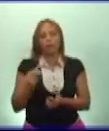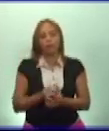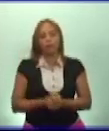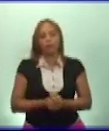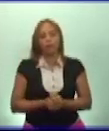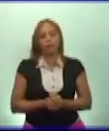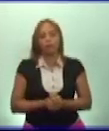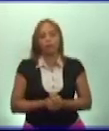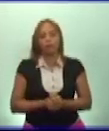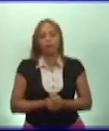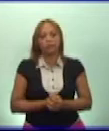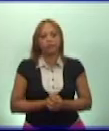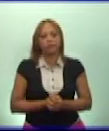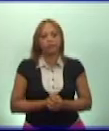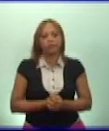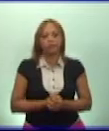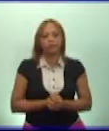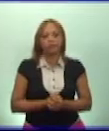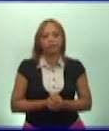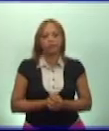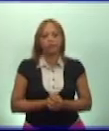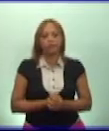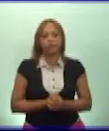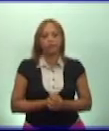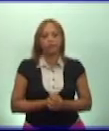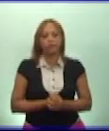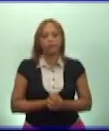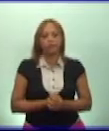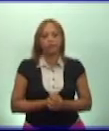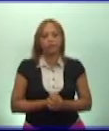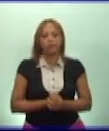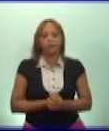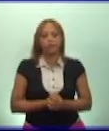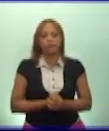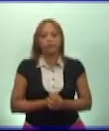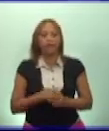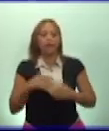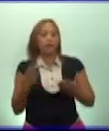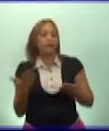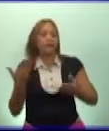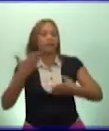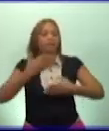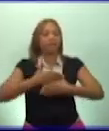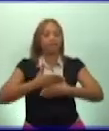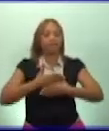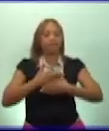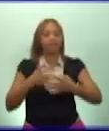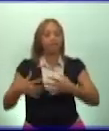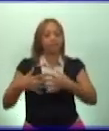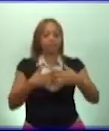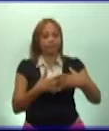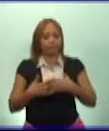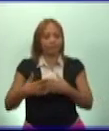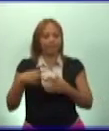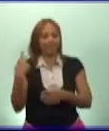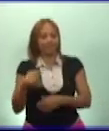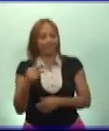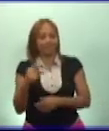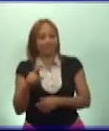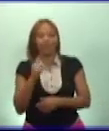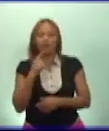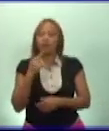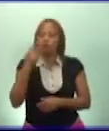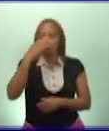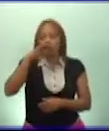revolución. Que a pesar del bloqueo económico y de la hostilidad del imperialismo, Cuba ha avanzado